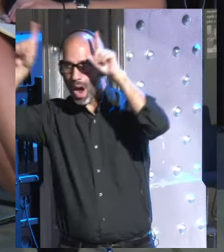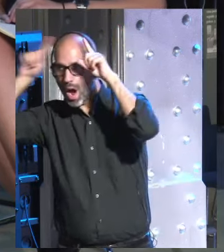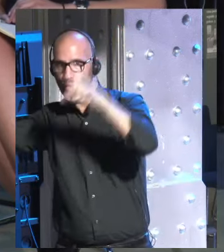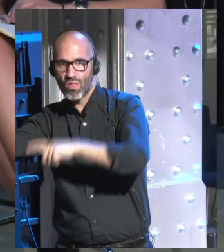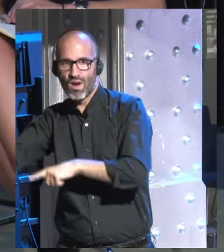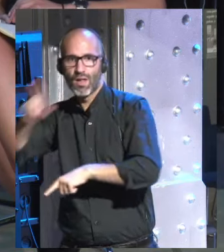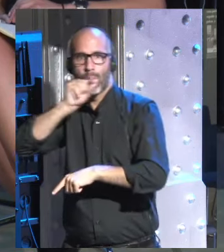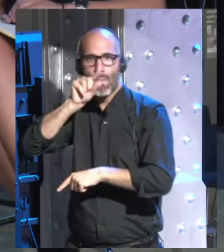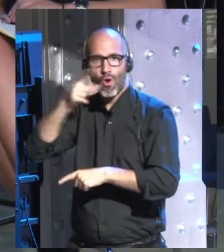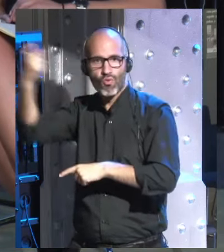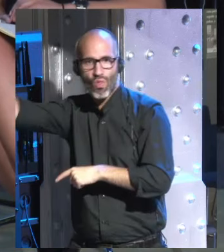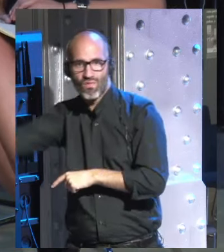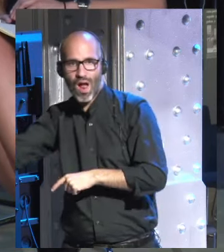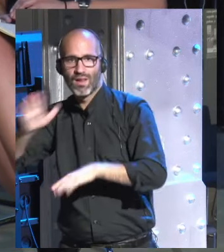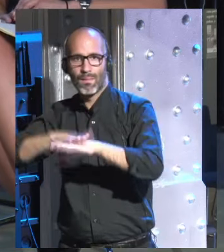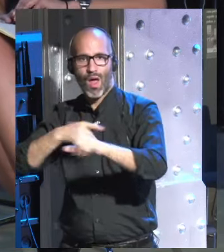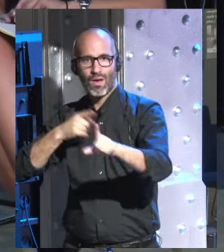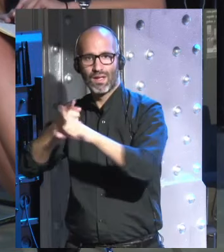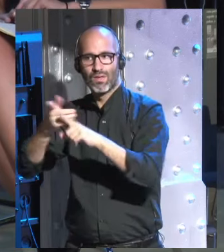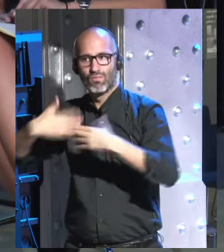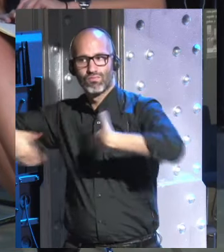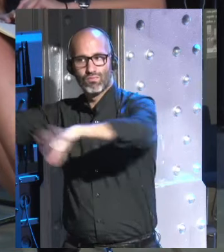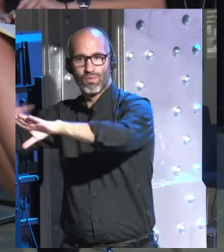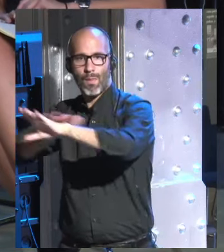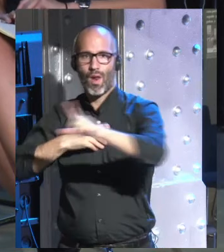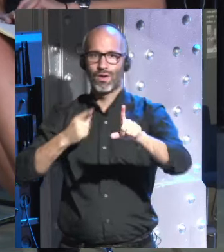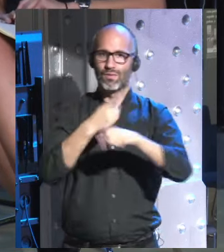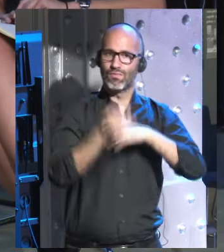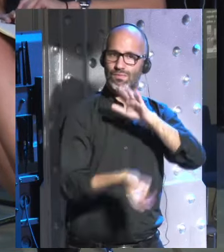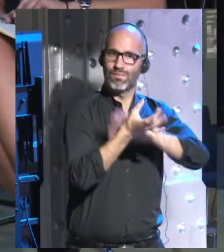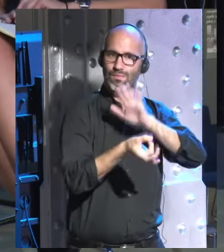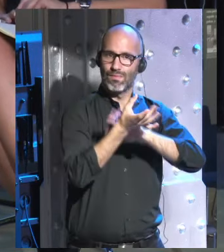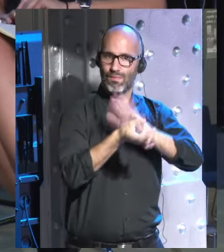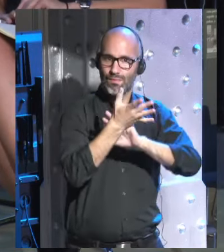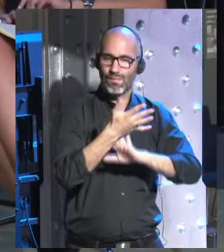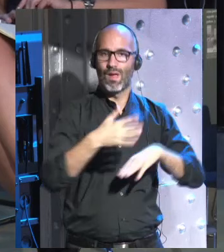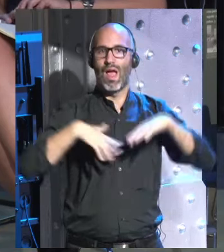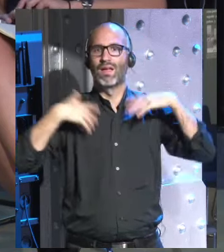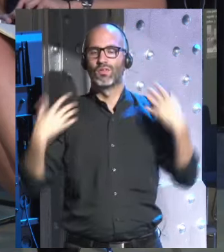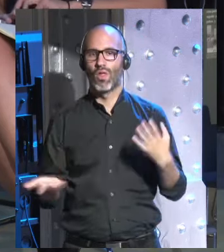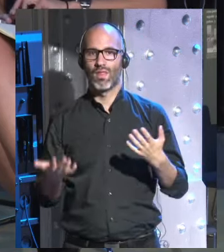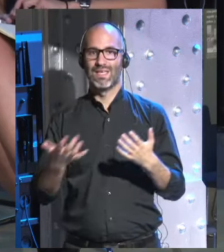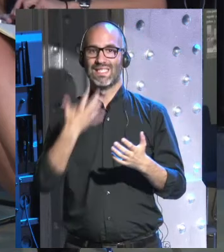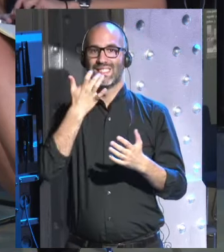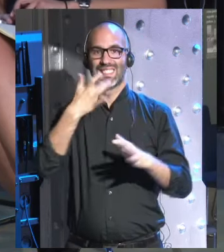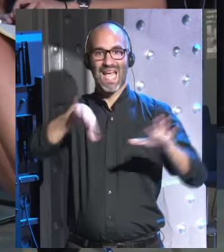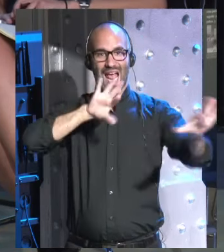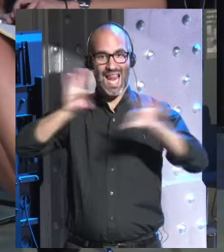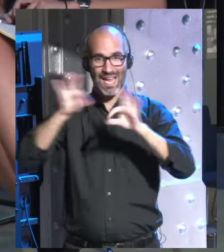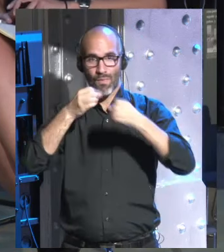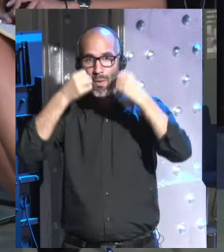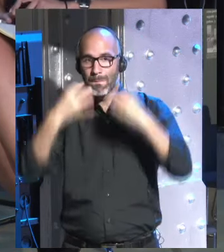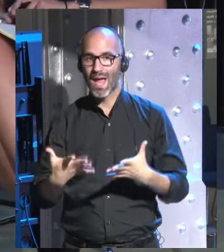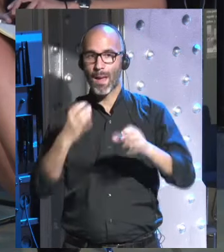pollos y de animales de una existencia horrenda en las granjas y así si elegimos bien